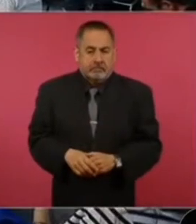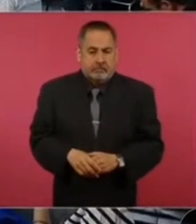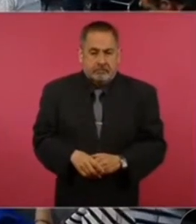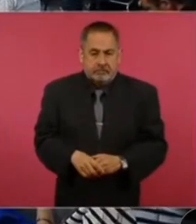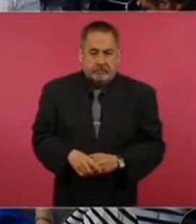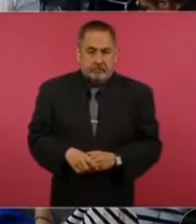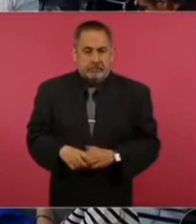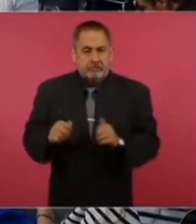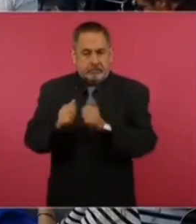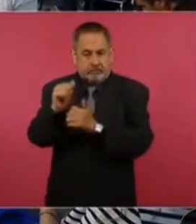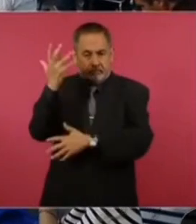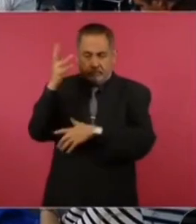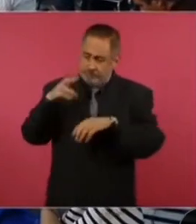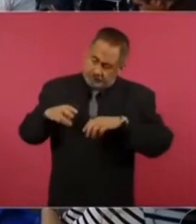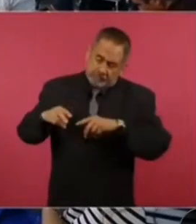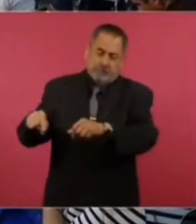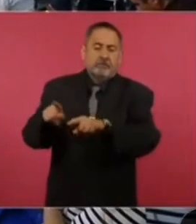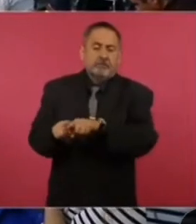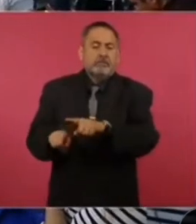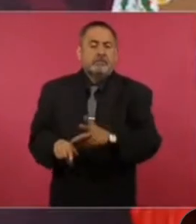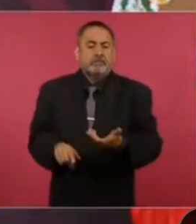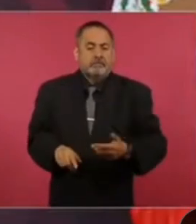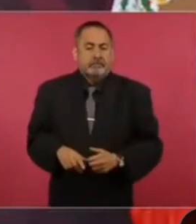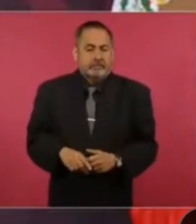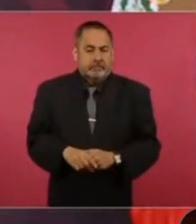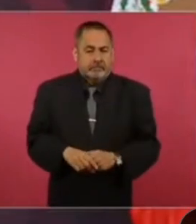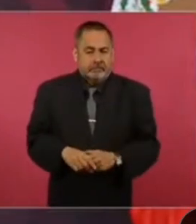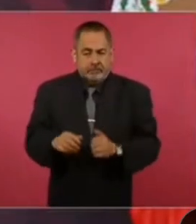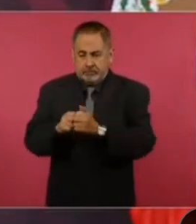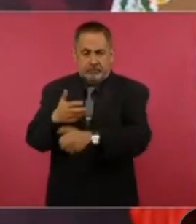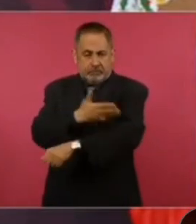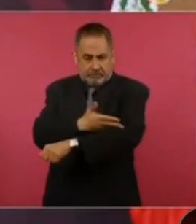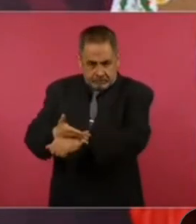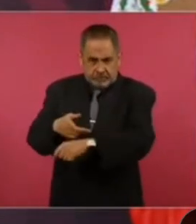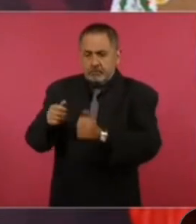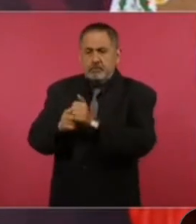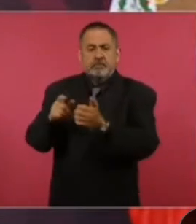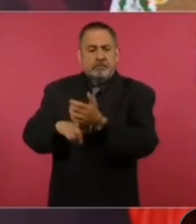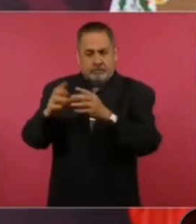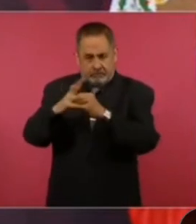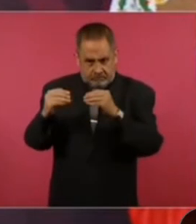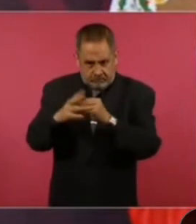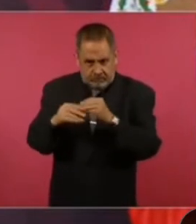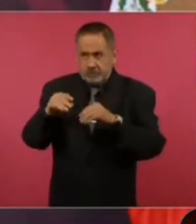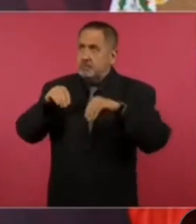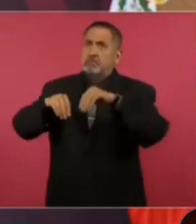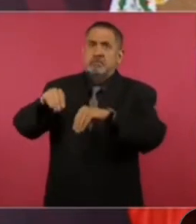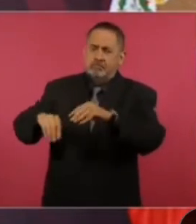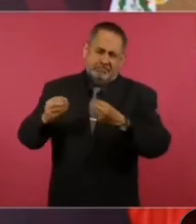de árboles, maderables y frutales,